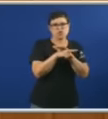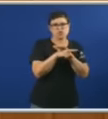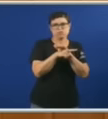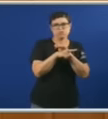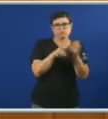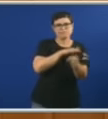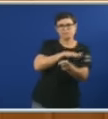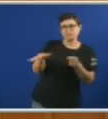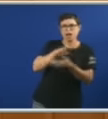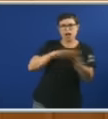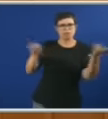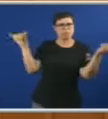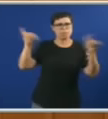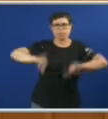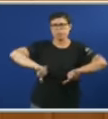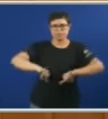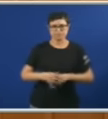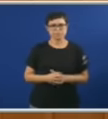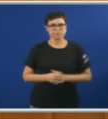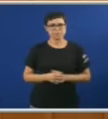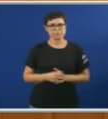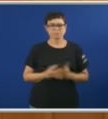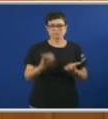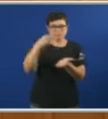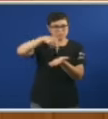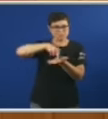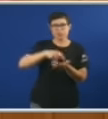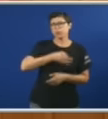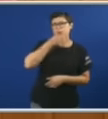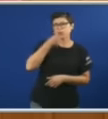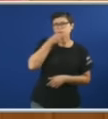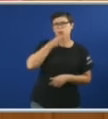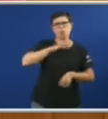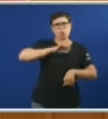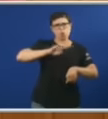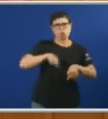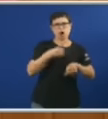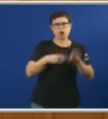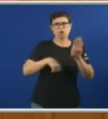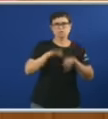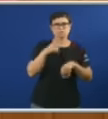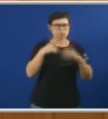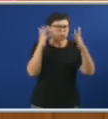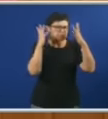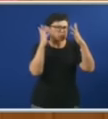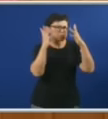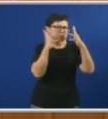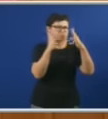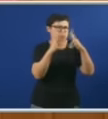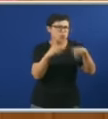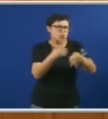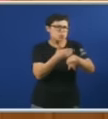este país E perdeu unha hora, bastantes minutos A verdade non fixen o cálculo de canto tempo